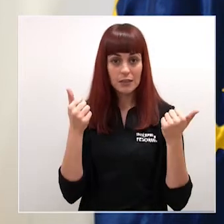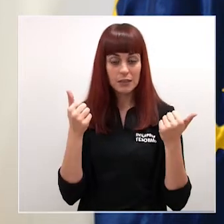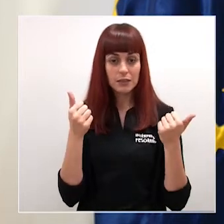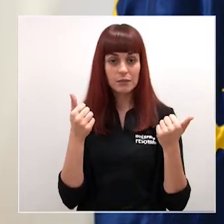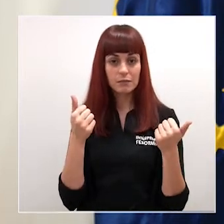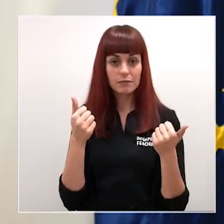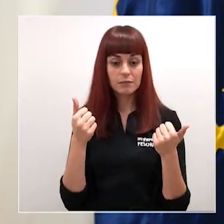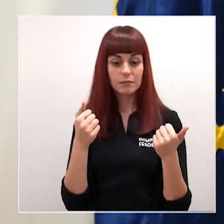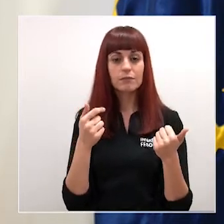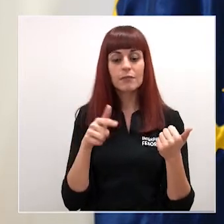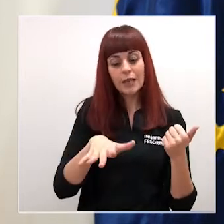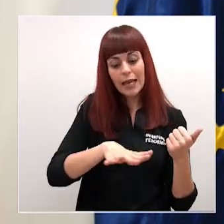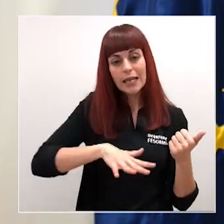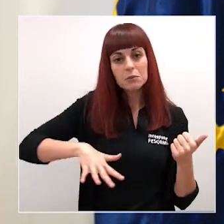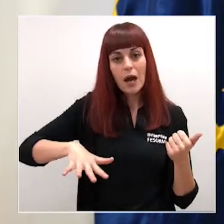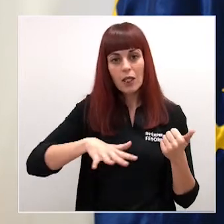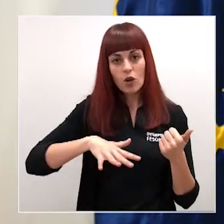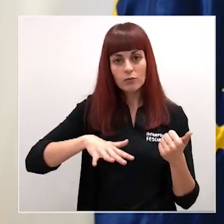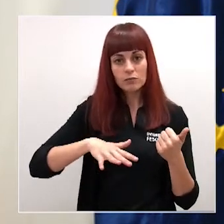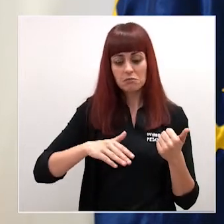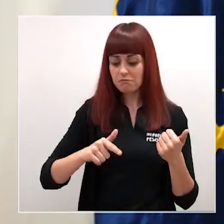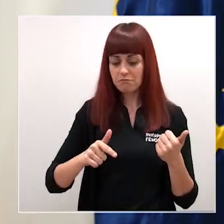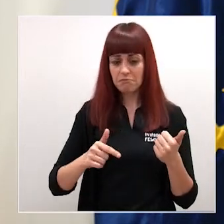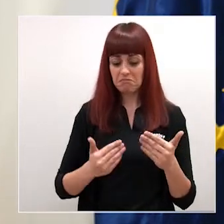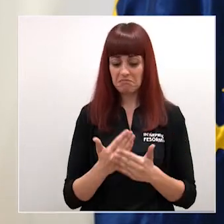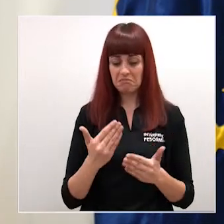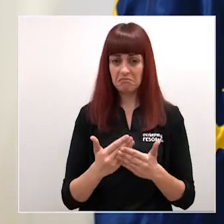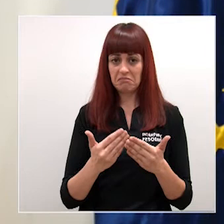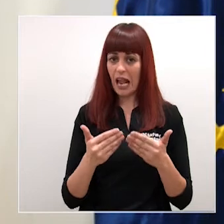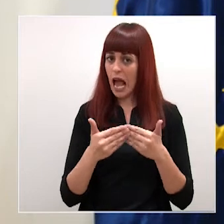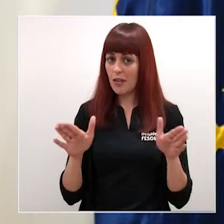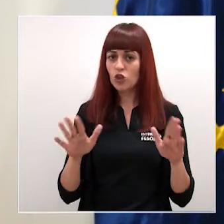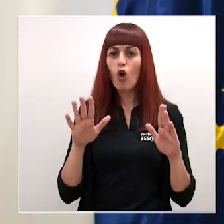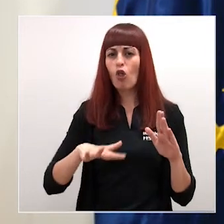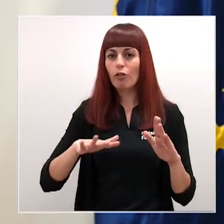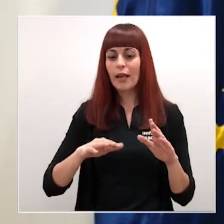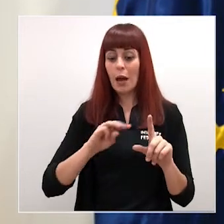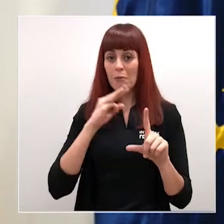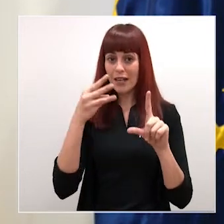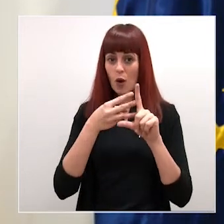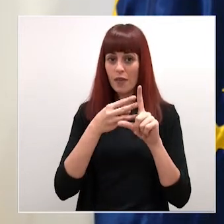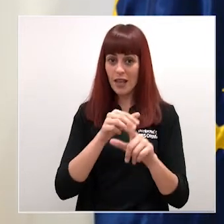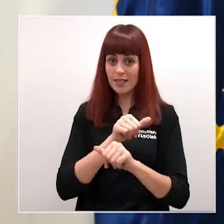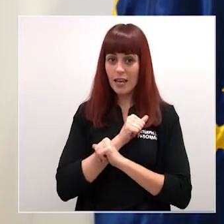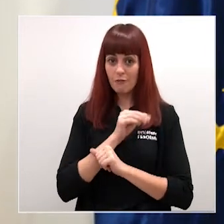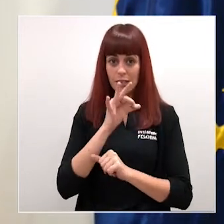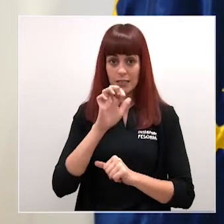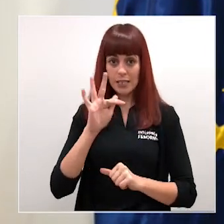hemos habilitado un espacio que estará disponible en los próximos días en la página web del SEF ahí encontrarán los autónomos